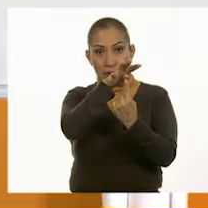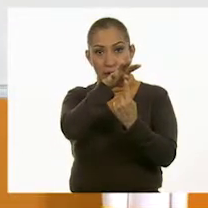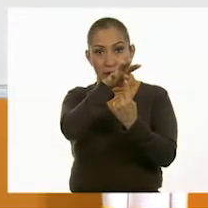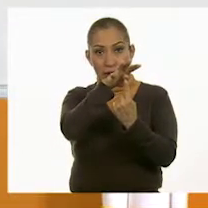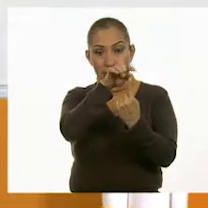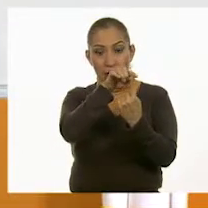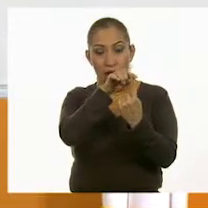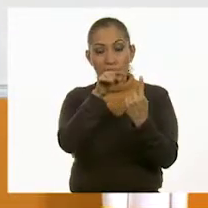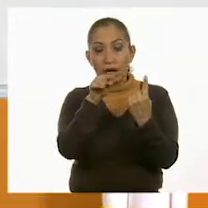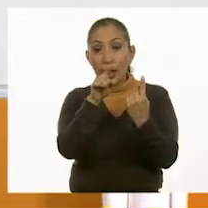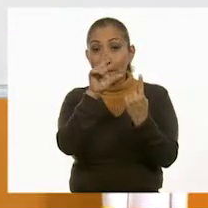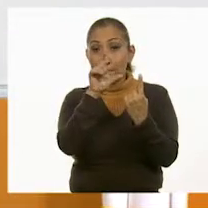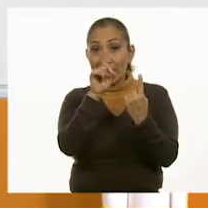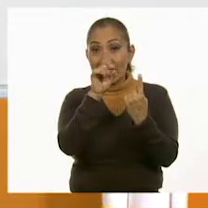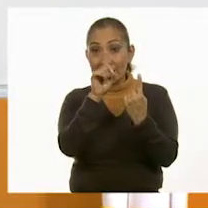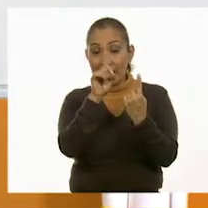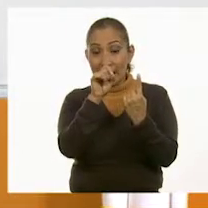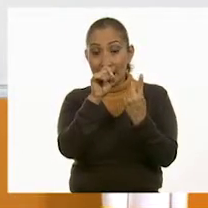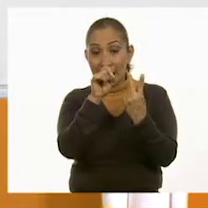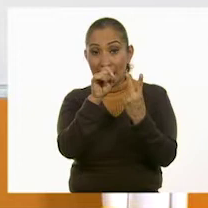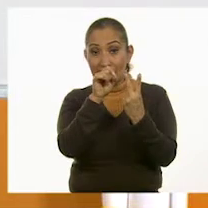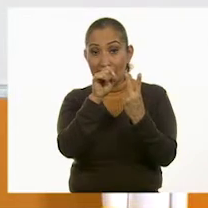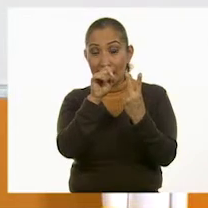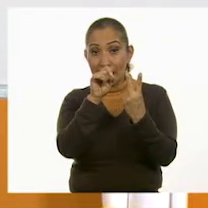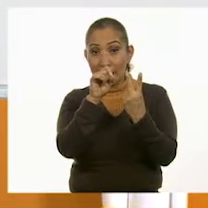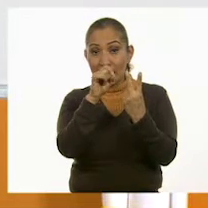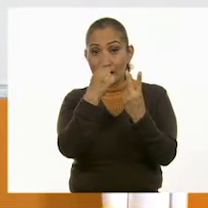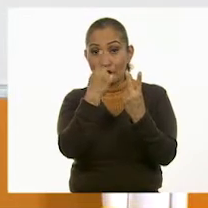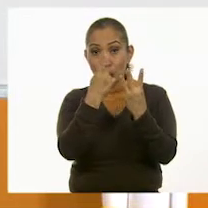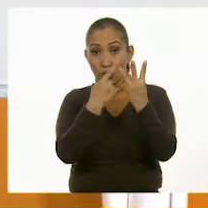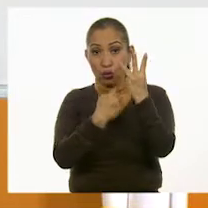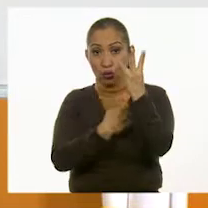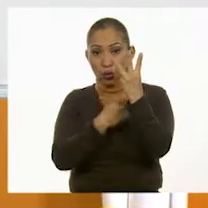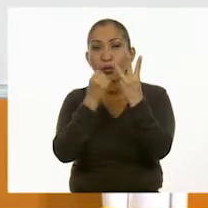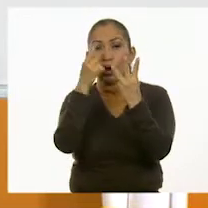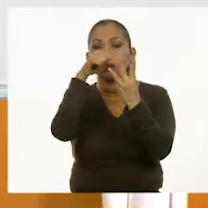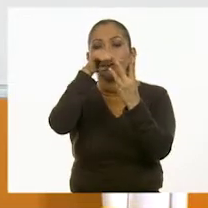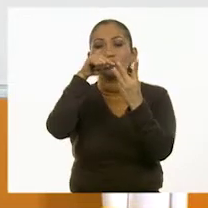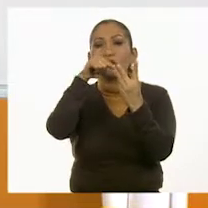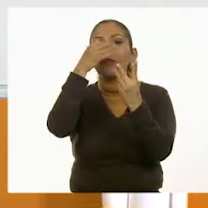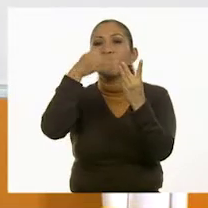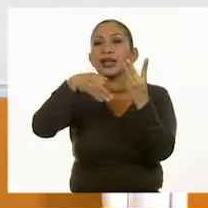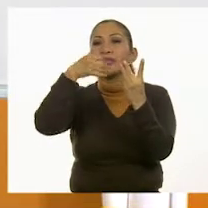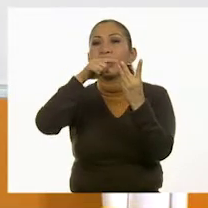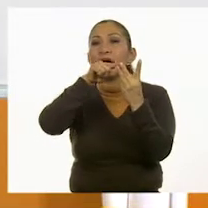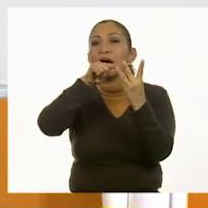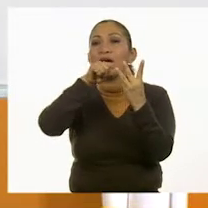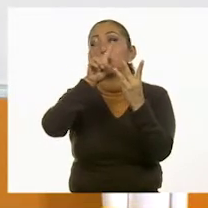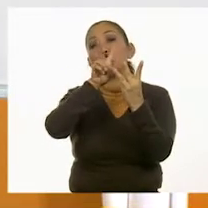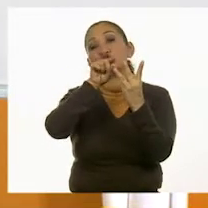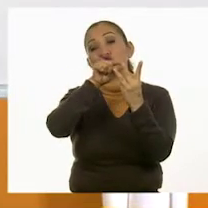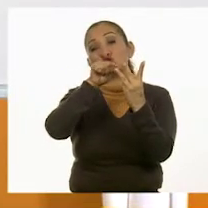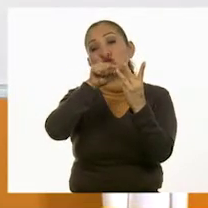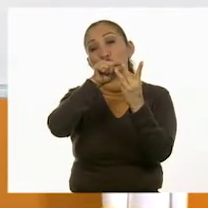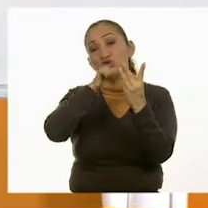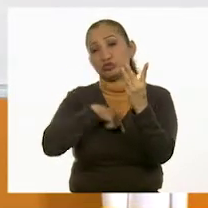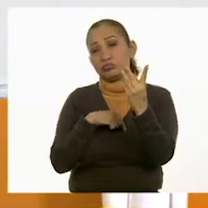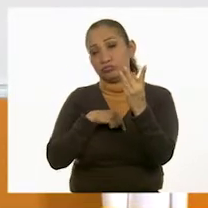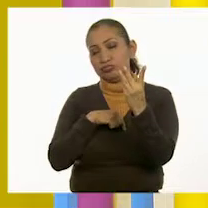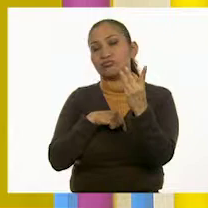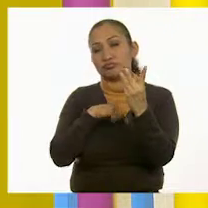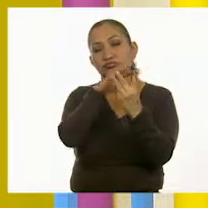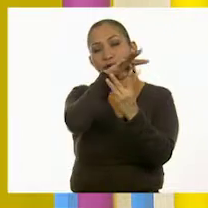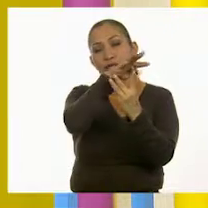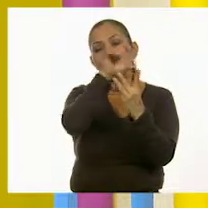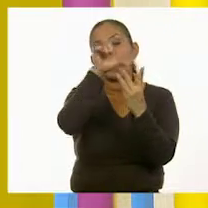19. 20. 20. 21. 21. ¿Cuántos palitos te faltaron dibujar entonces, Oscar? Dos palitos más. Dos palitos más.